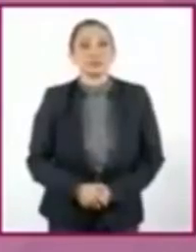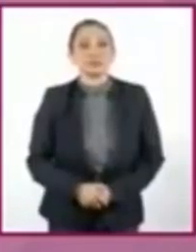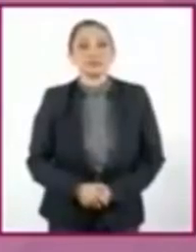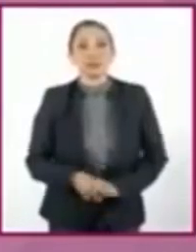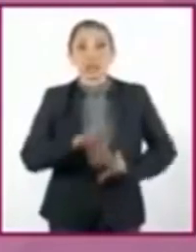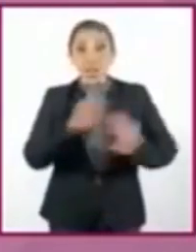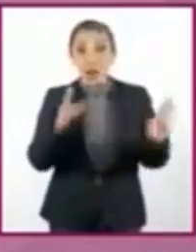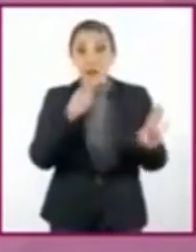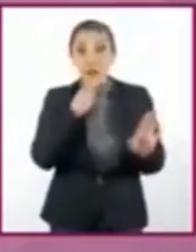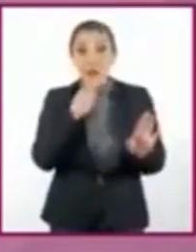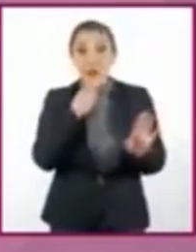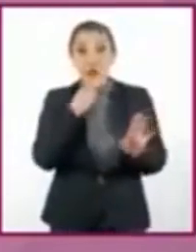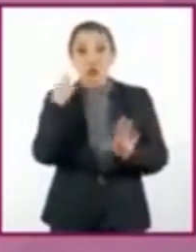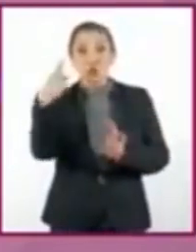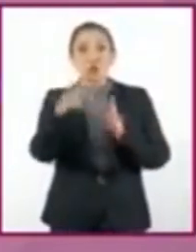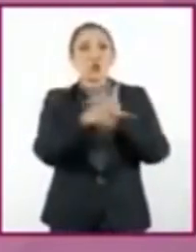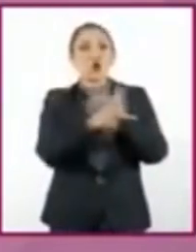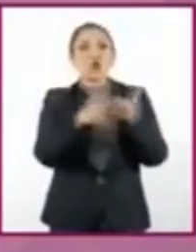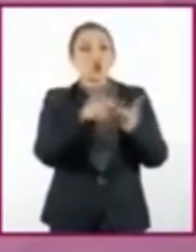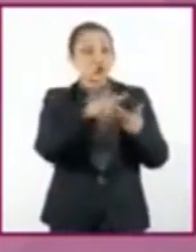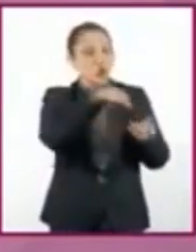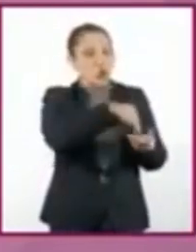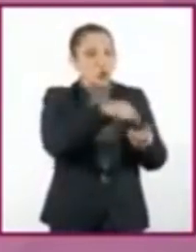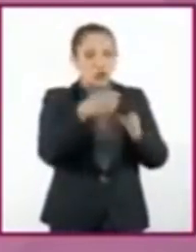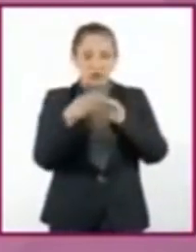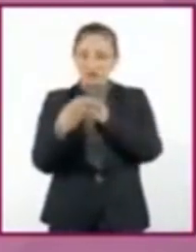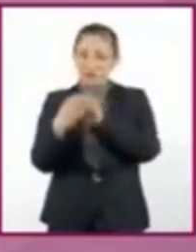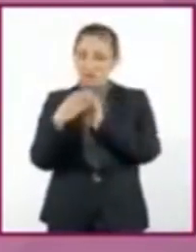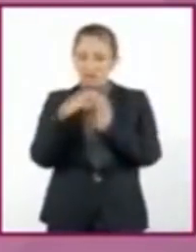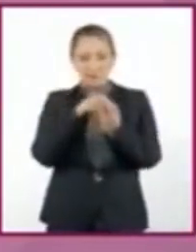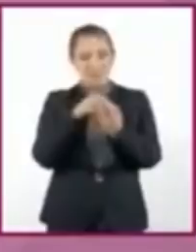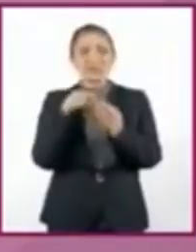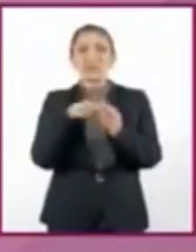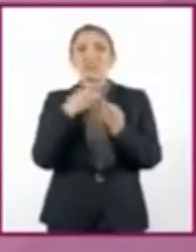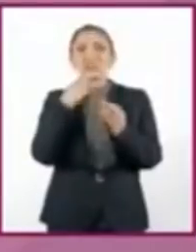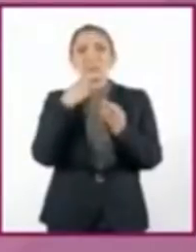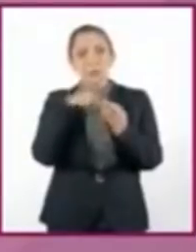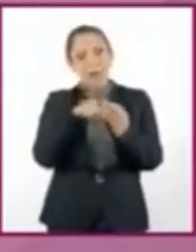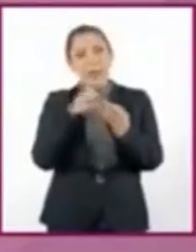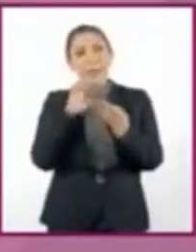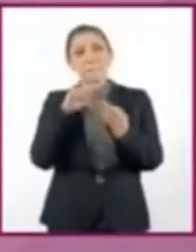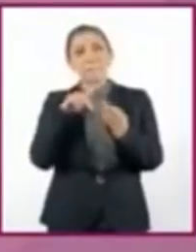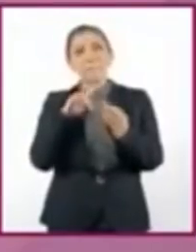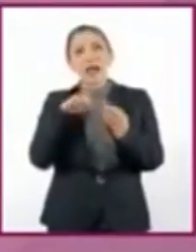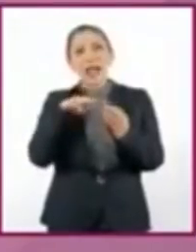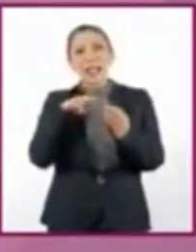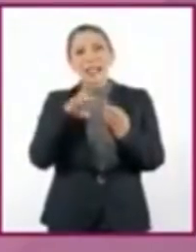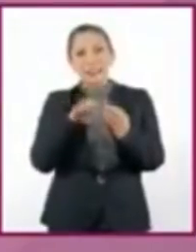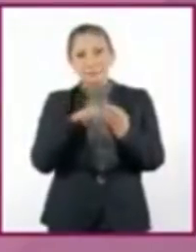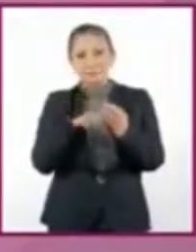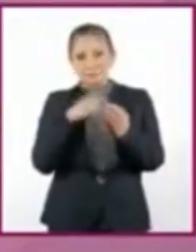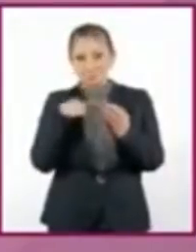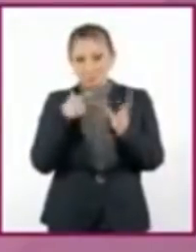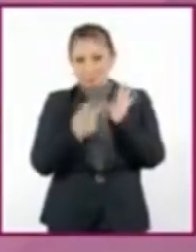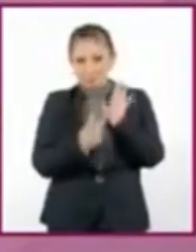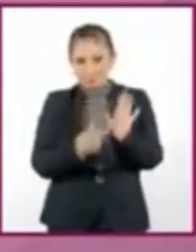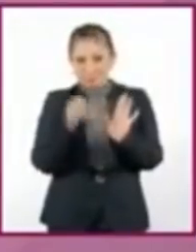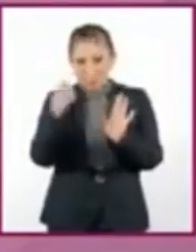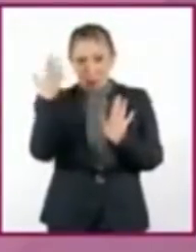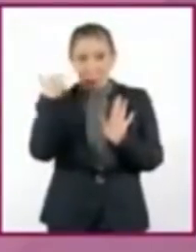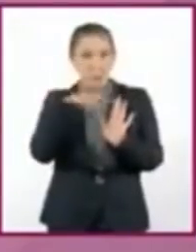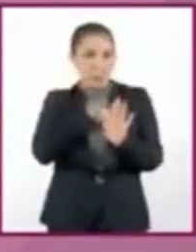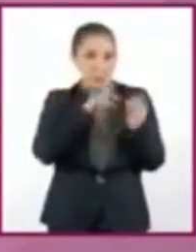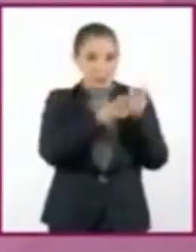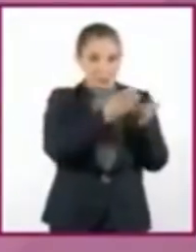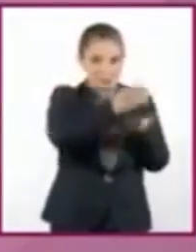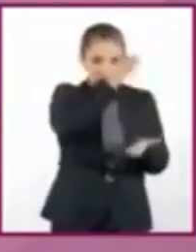Una vez utilizado el producto, ¿qué hubieras hecho con el empaque? Bueno, en el caso del que te presento, pudiera